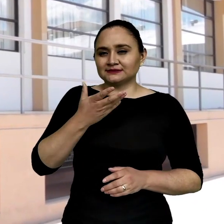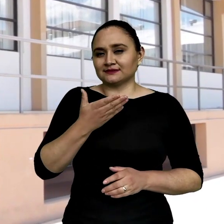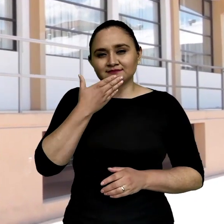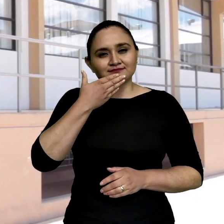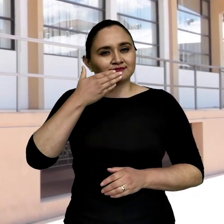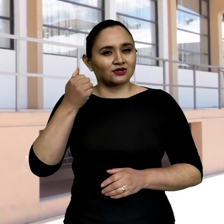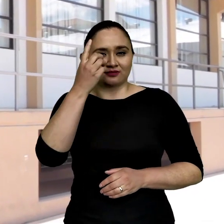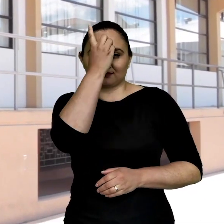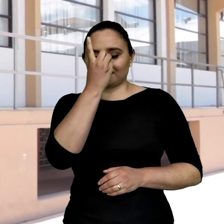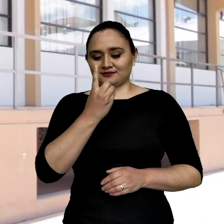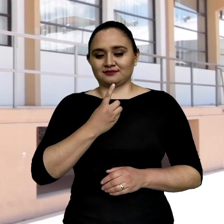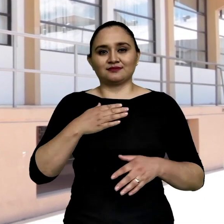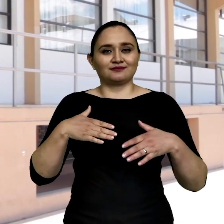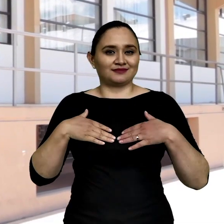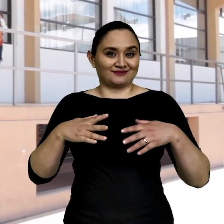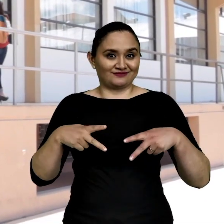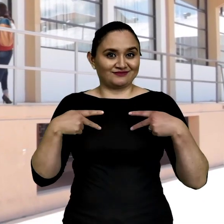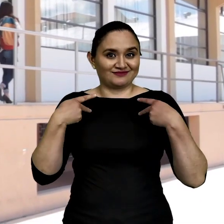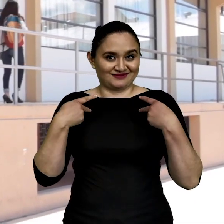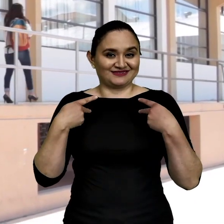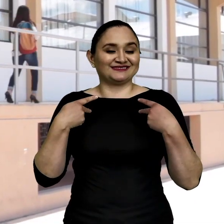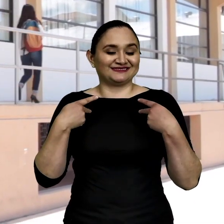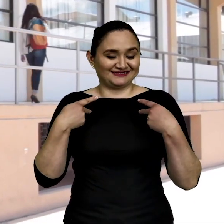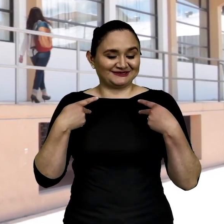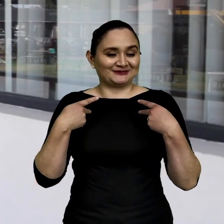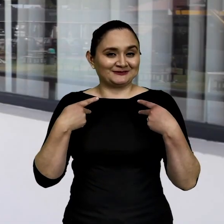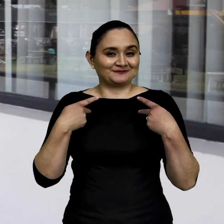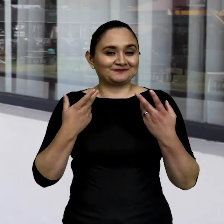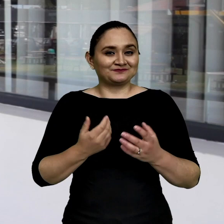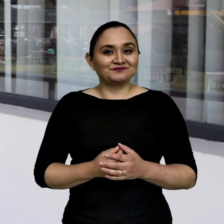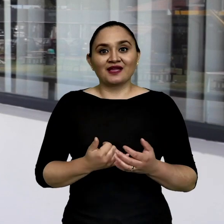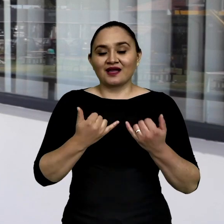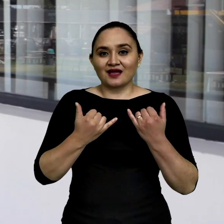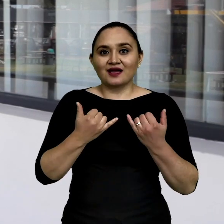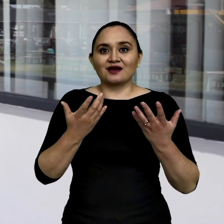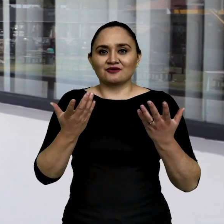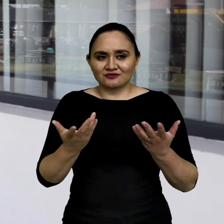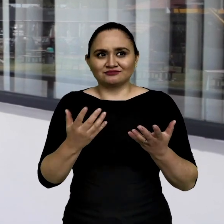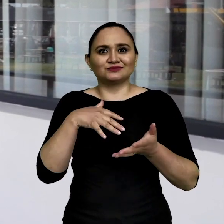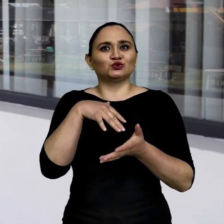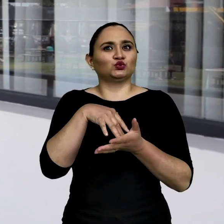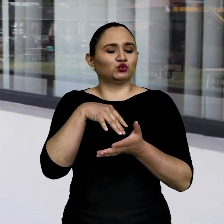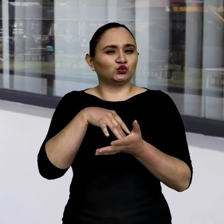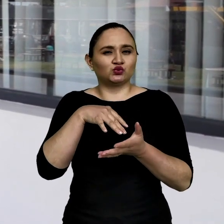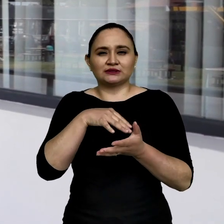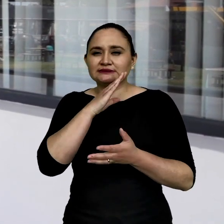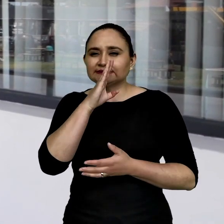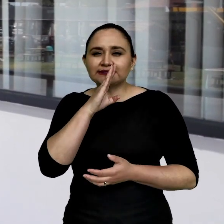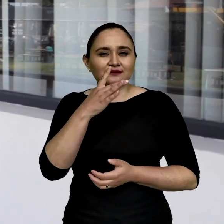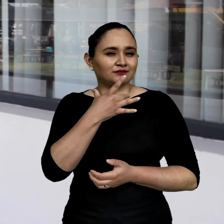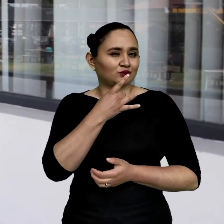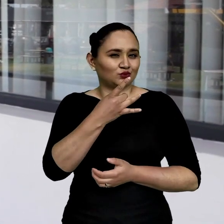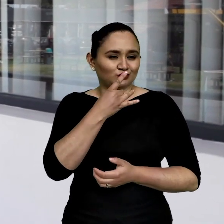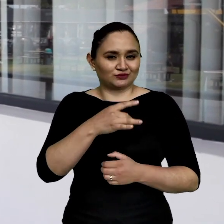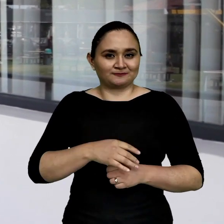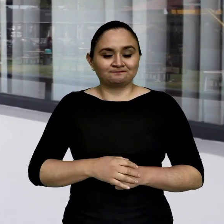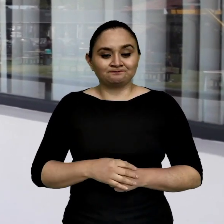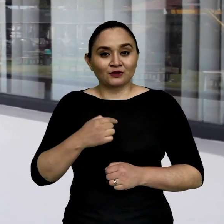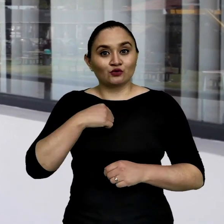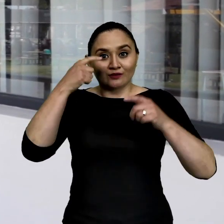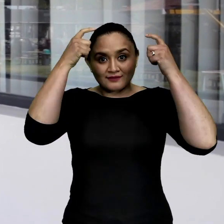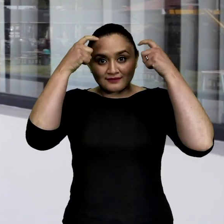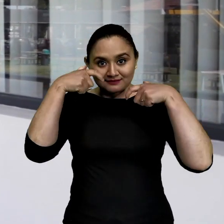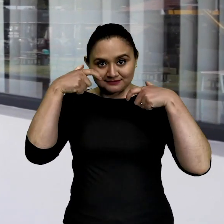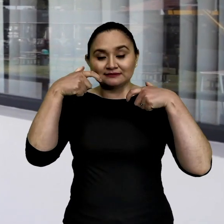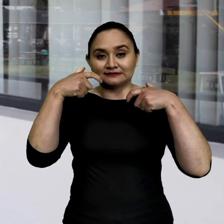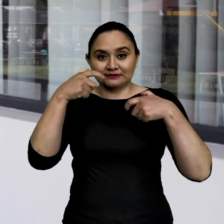fue una de las mejores elecciones de mi vida poder arriesgarme a estudiar algo que siempre quise hacer.